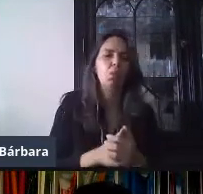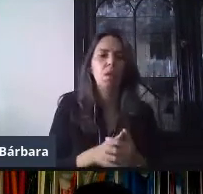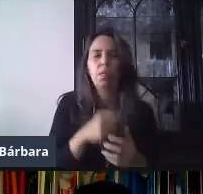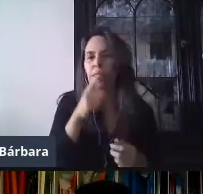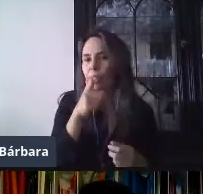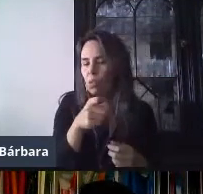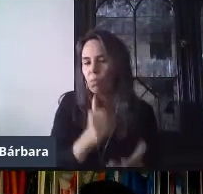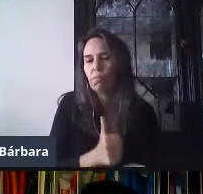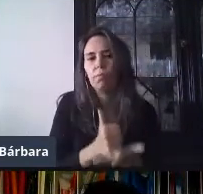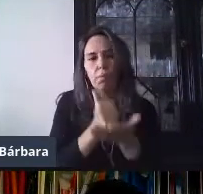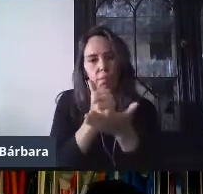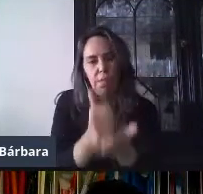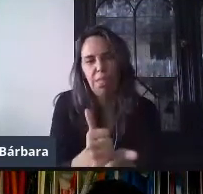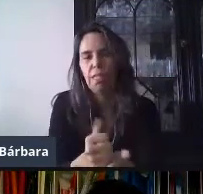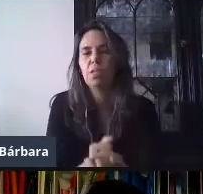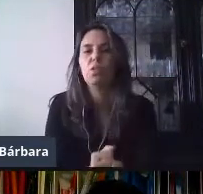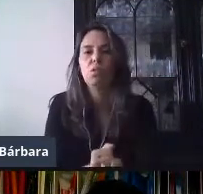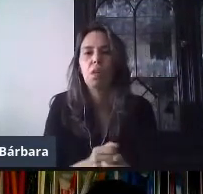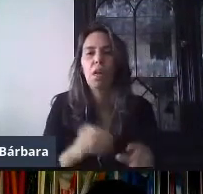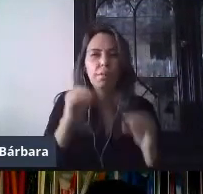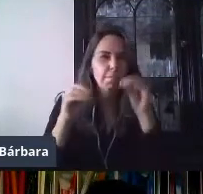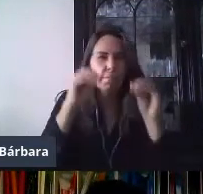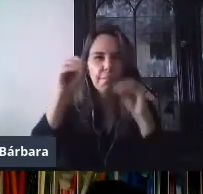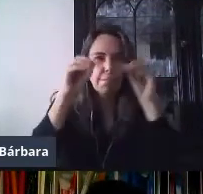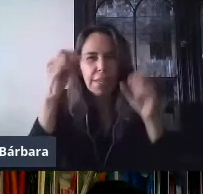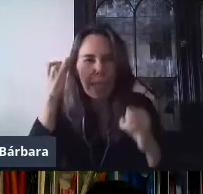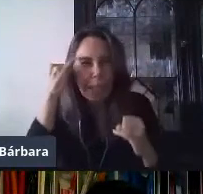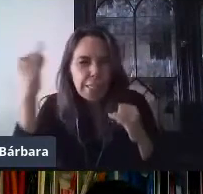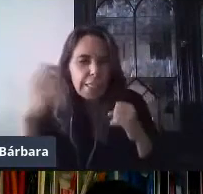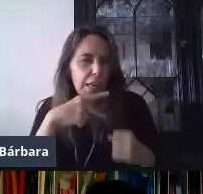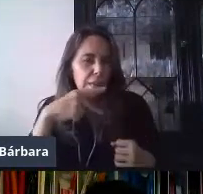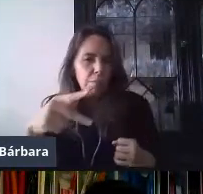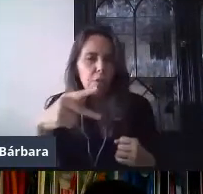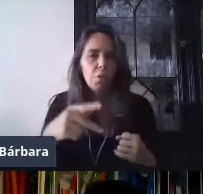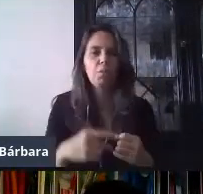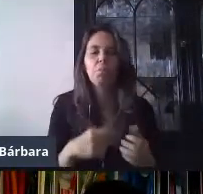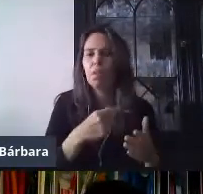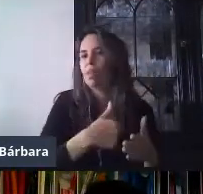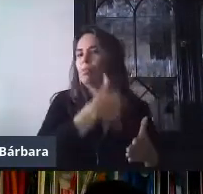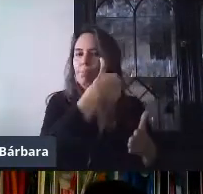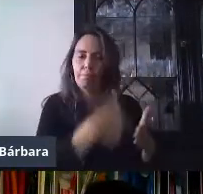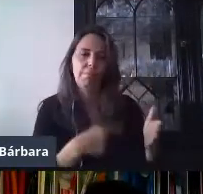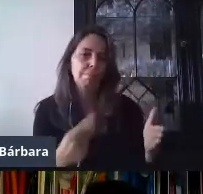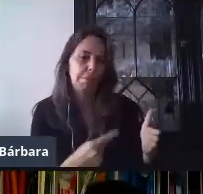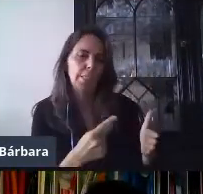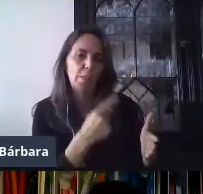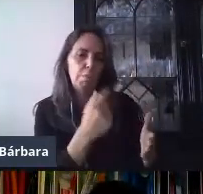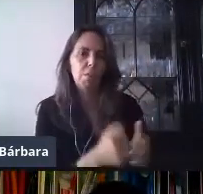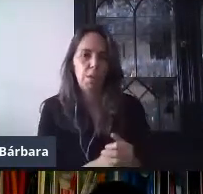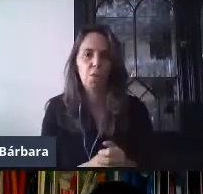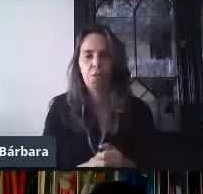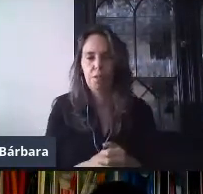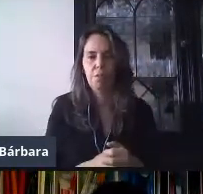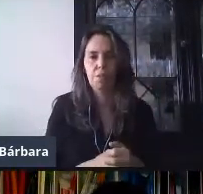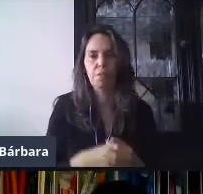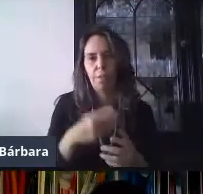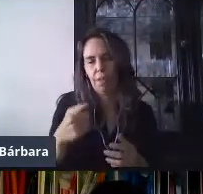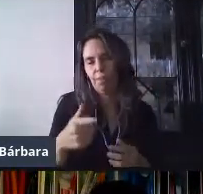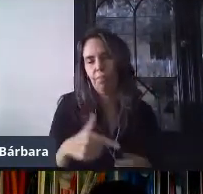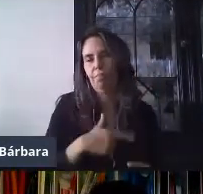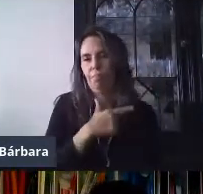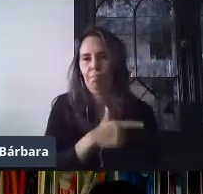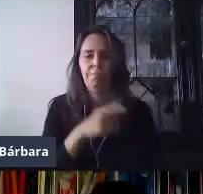un estilo de fuente, un color que sea más amigable, pues, seguramente les vamos a dar más confianza y se van a sentir más, va a ser más confortable